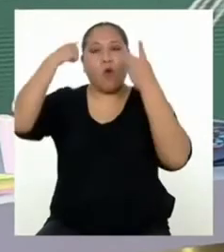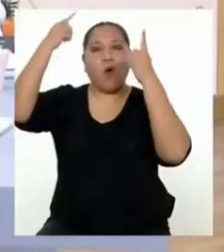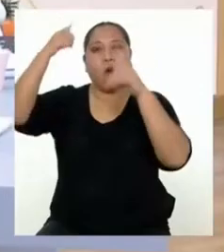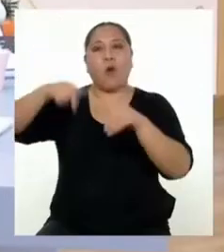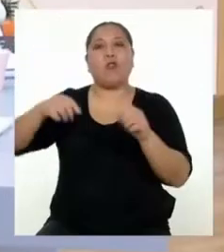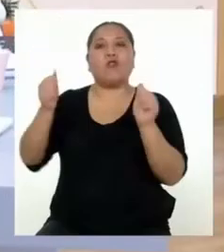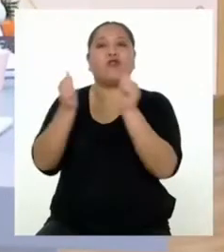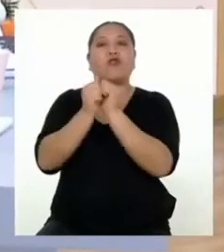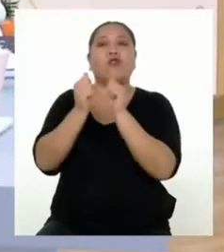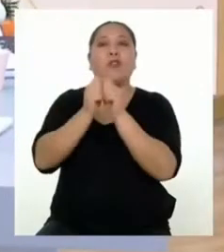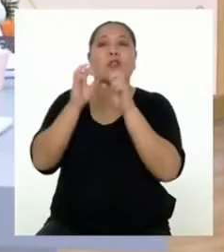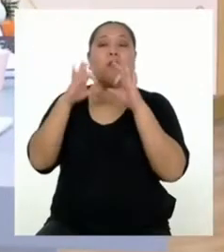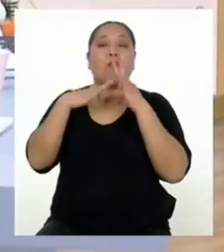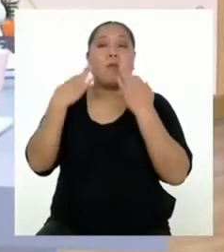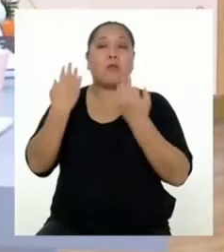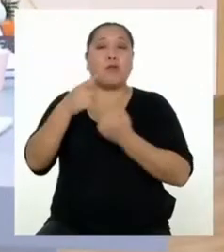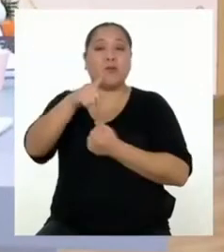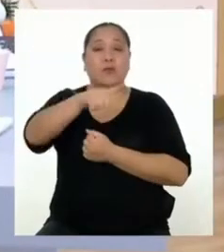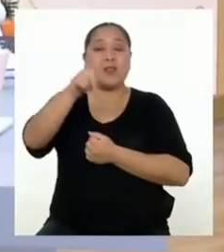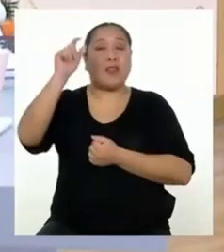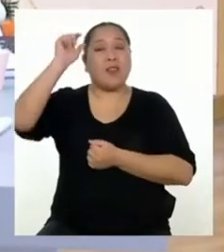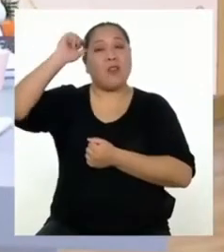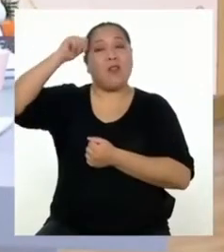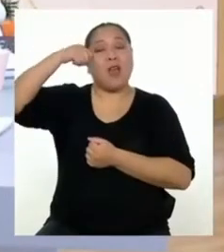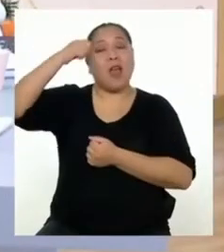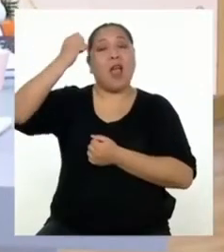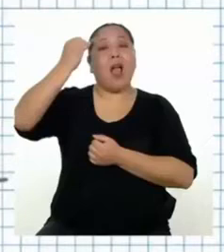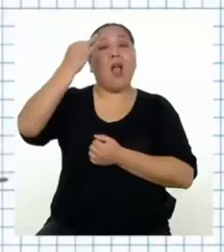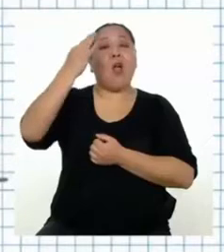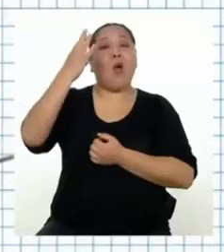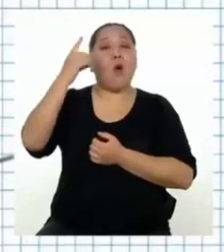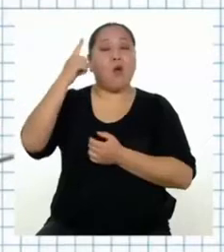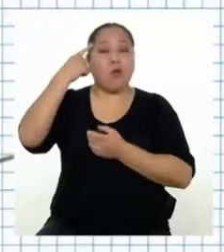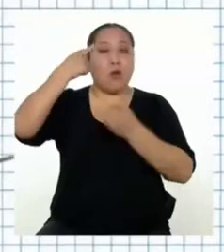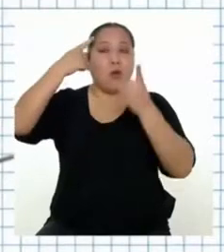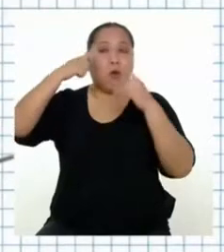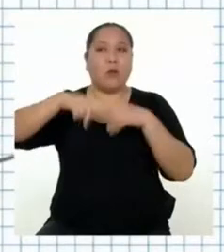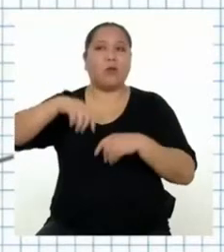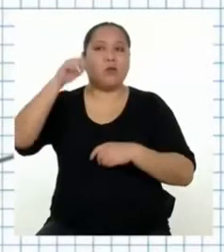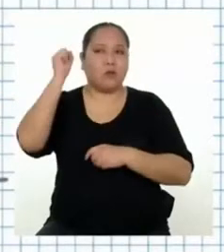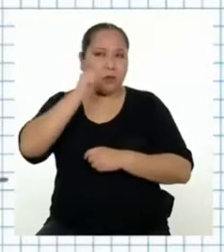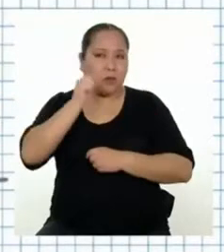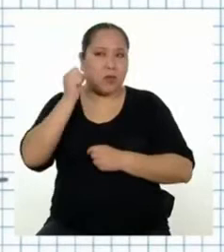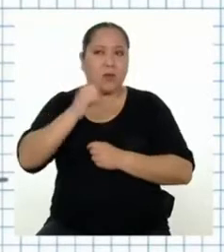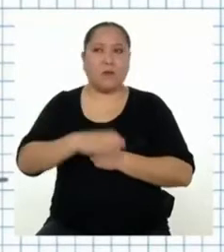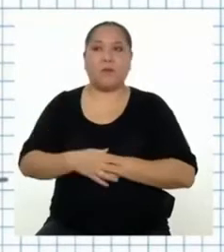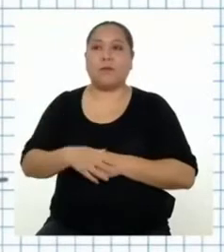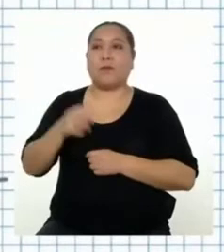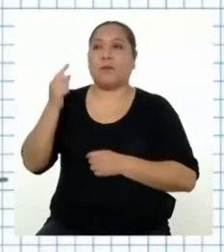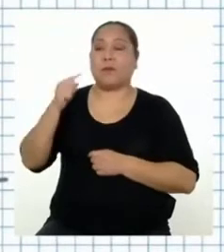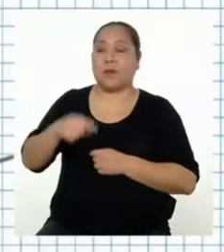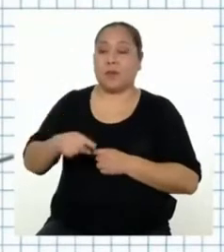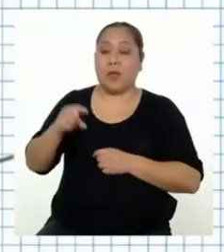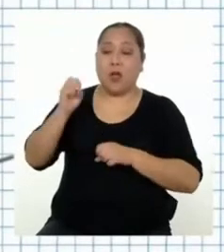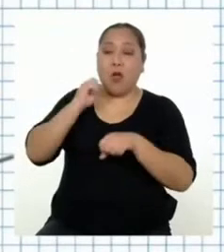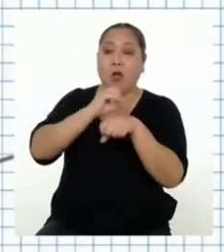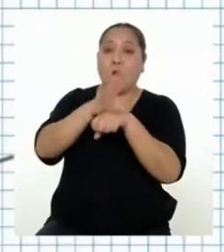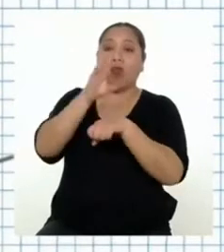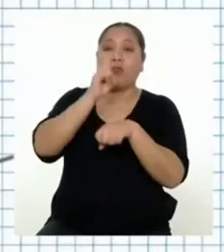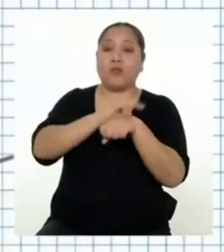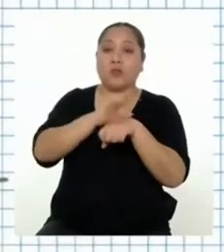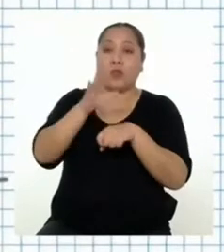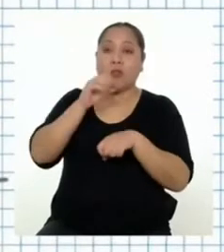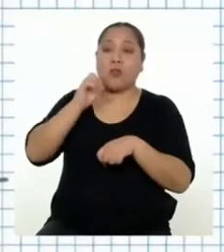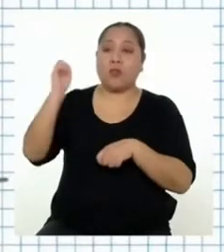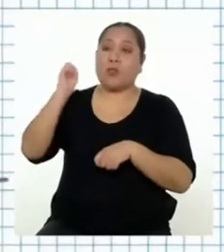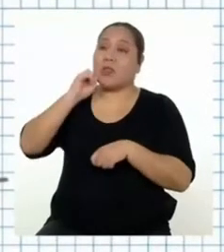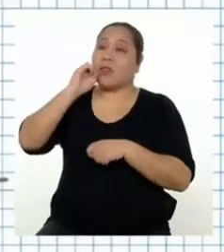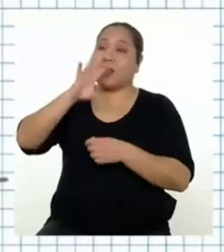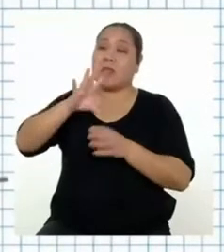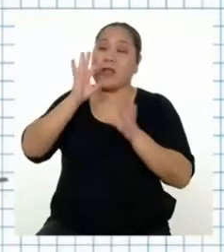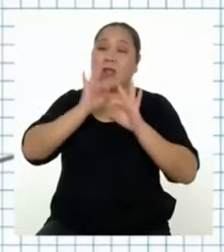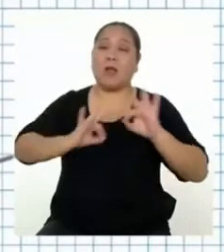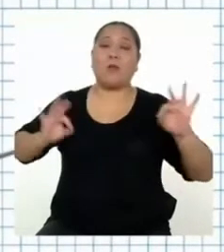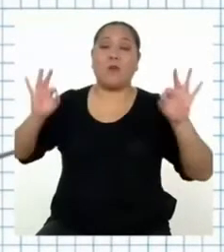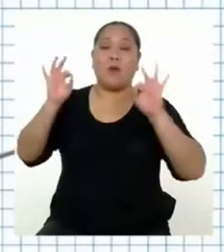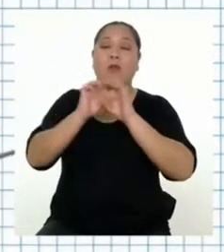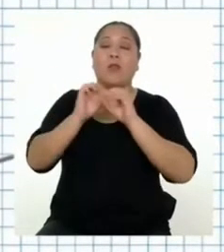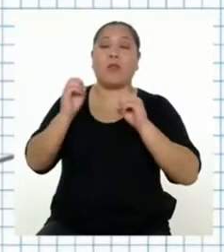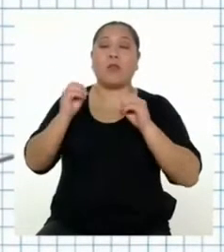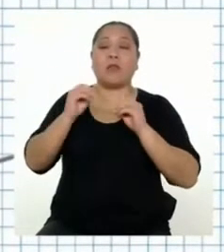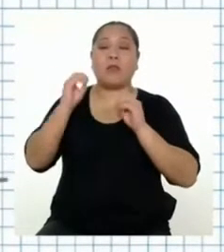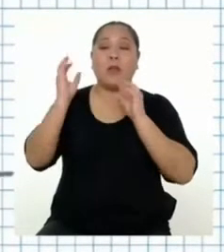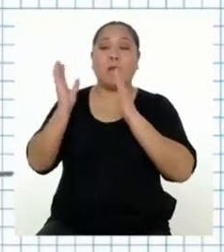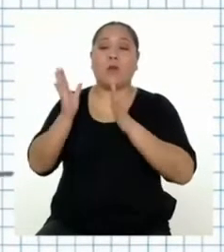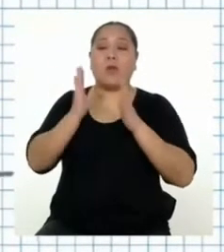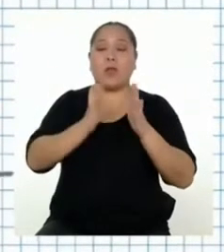familia. ¿Nos podrían recordar algunos de ellos? Claro que sí. A partir de la recomendación que señalaba la importancia de